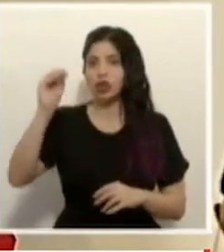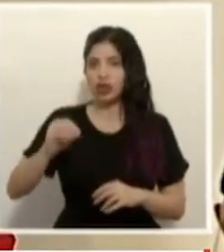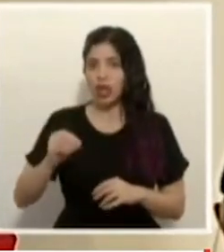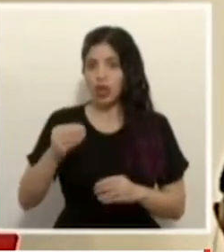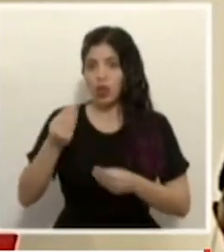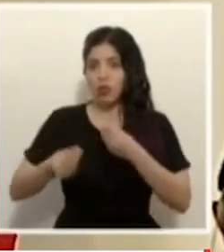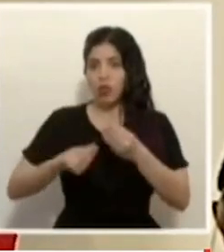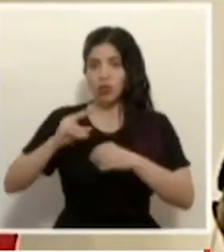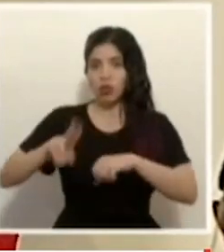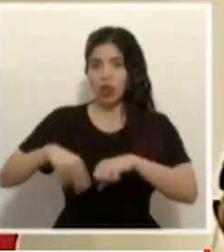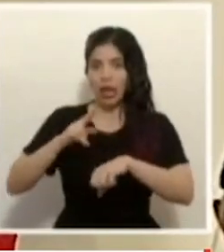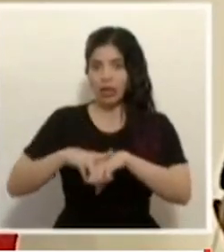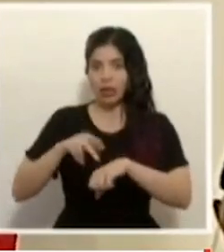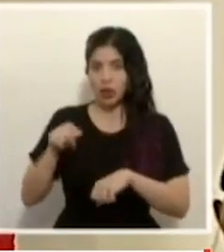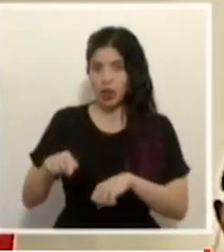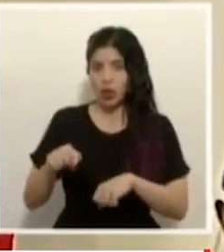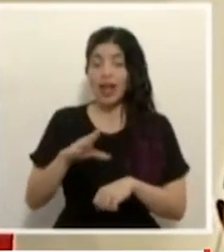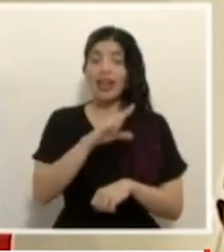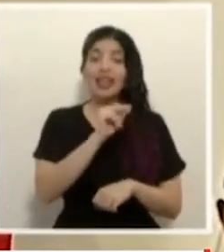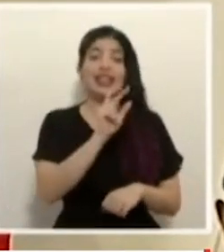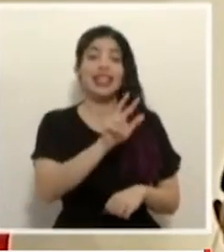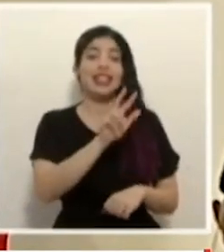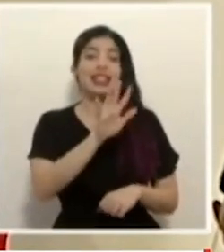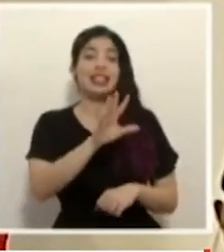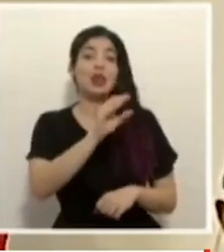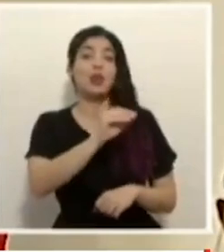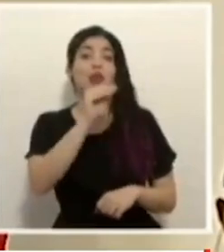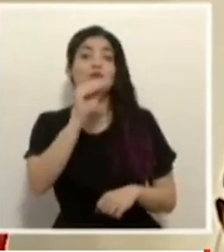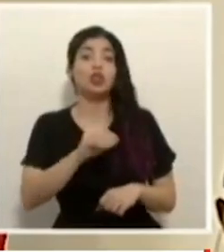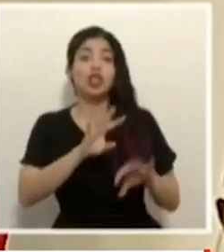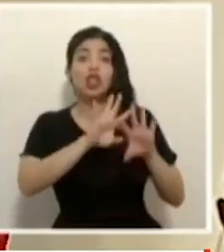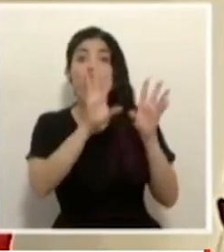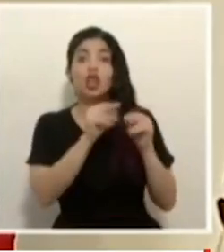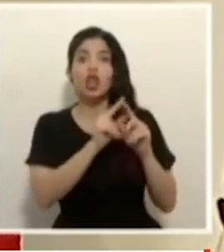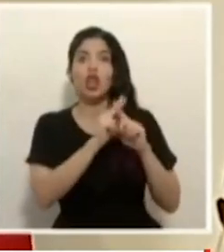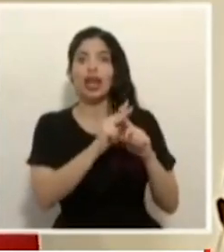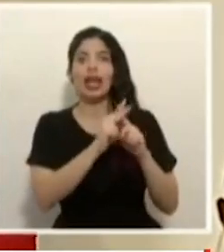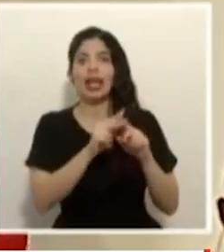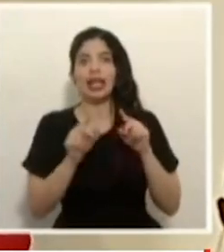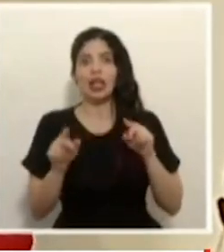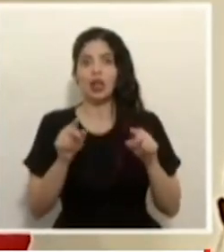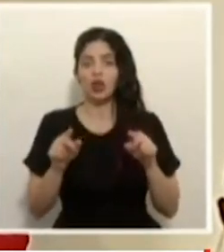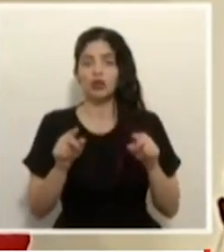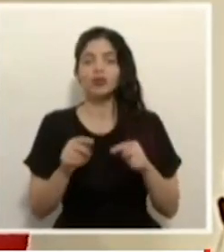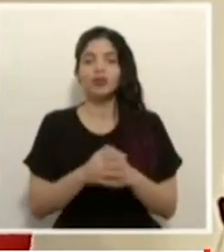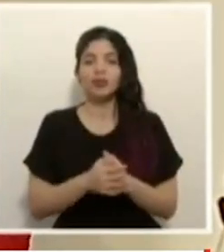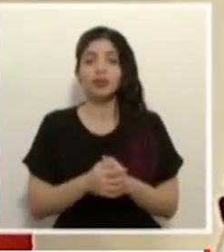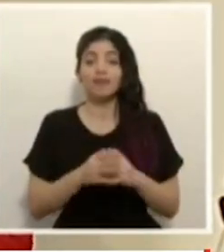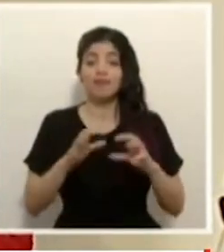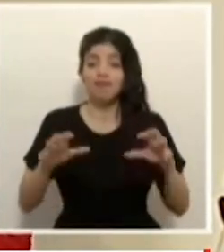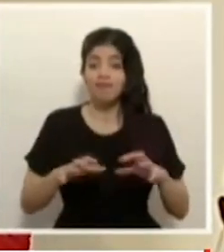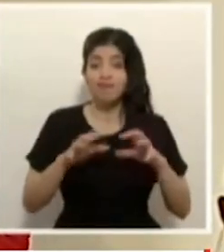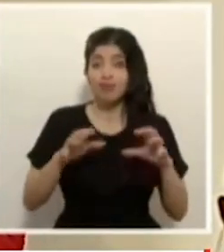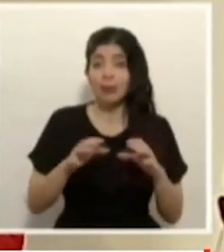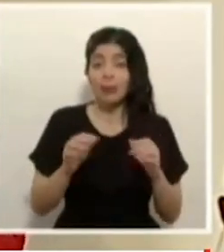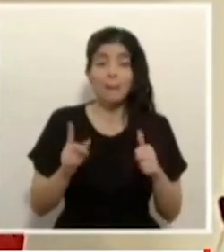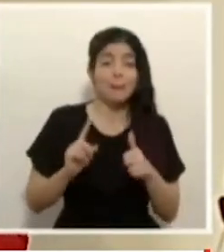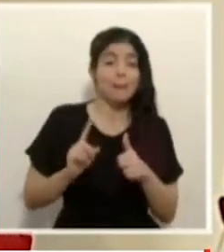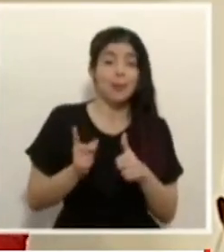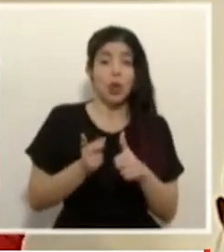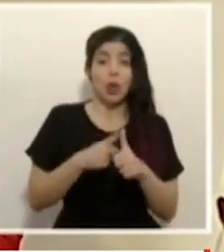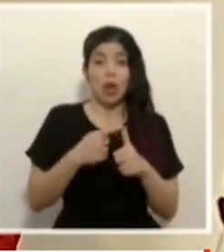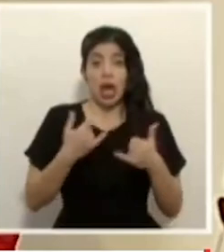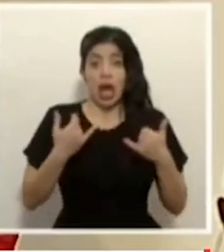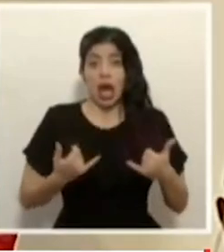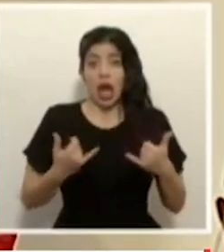producción nacional y a un 35% del total del crédito. Dentro de las actividades prioritarias a las cuales